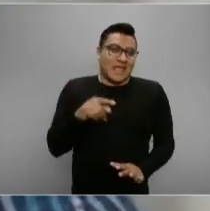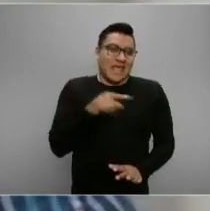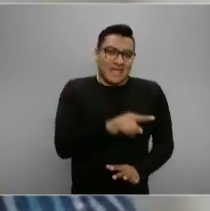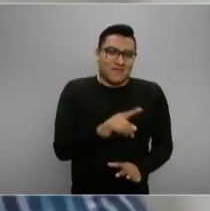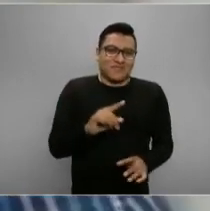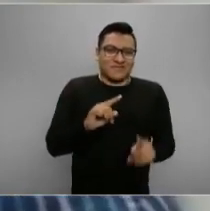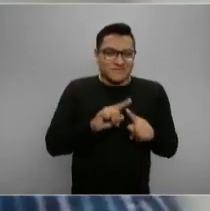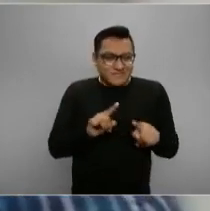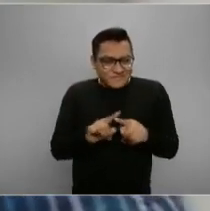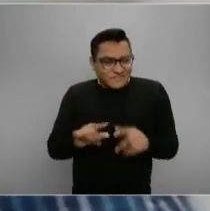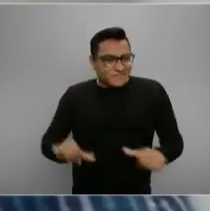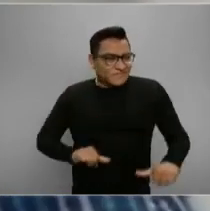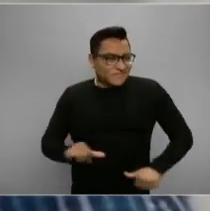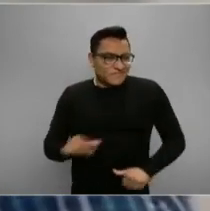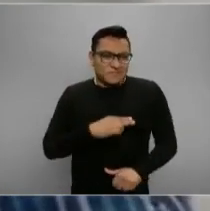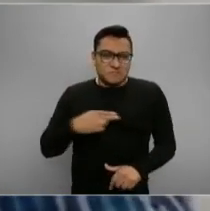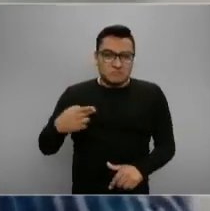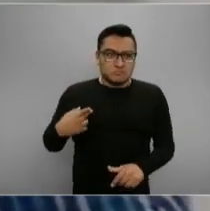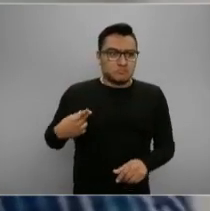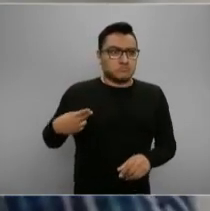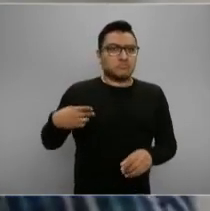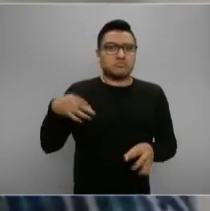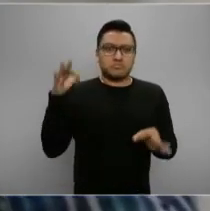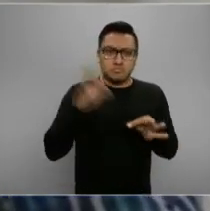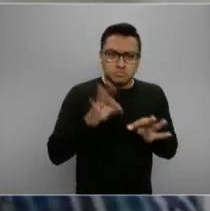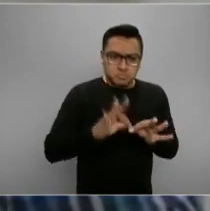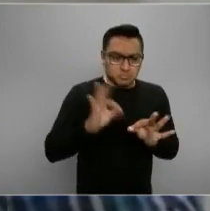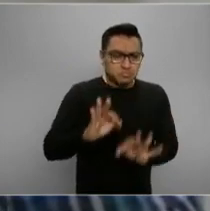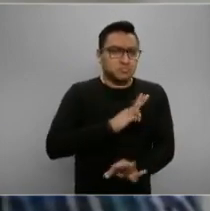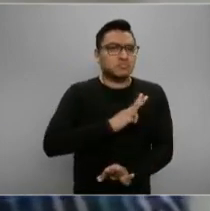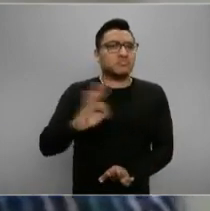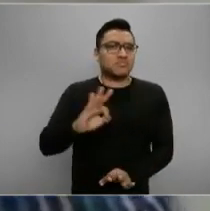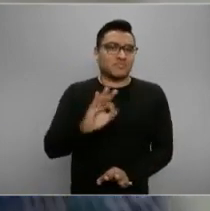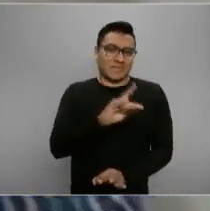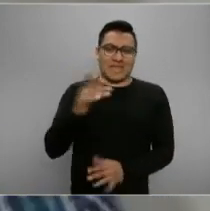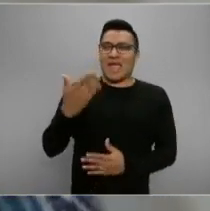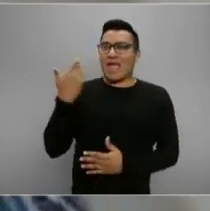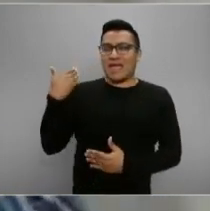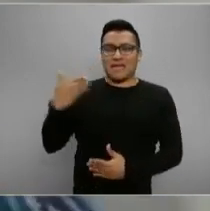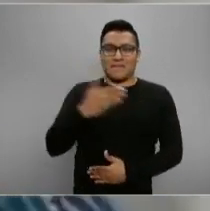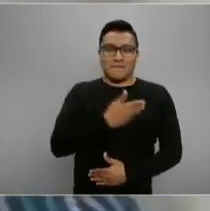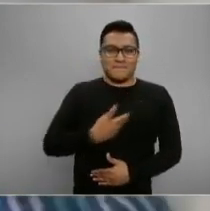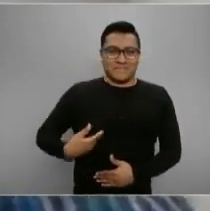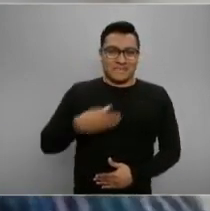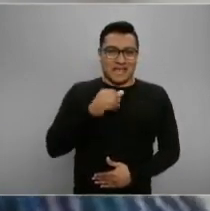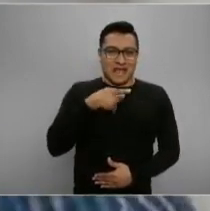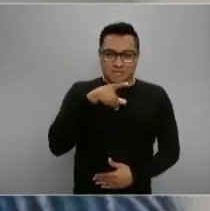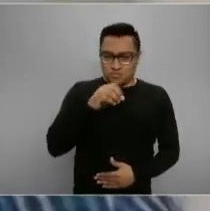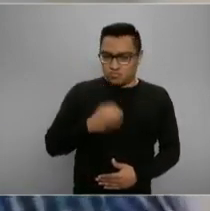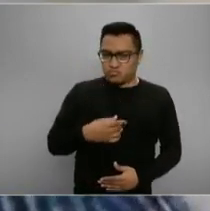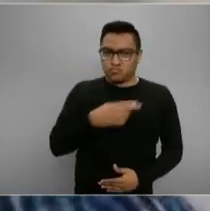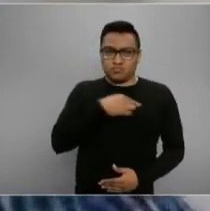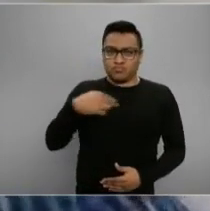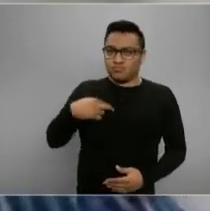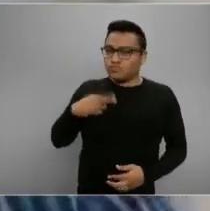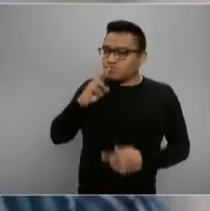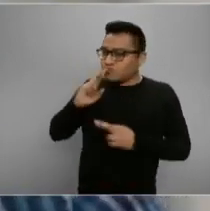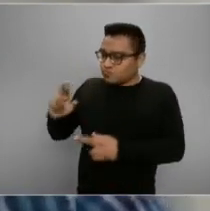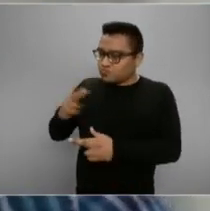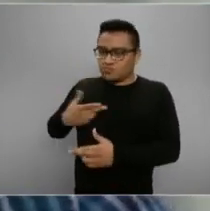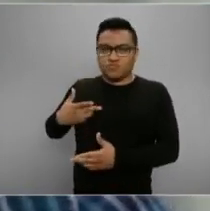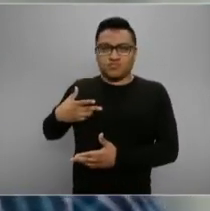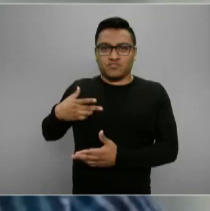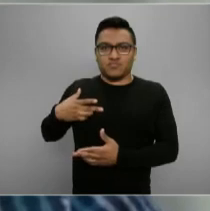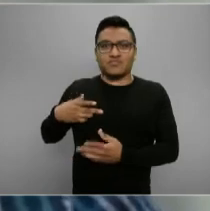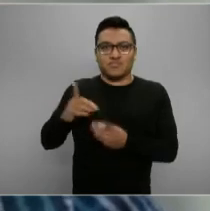estar mejorando para poder cumplir con lo que la solicitud por parte del presidente hoy en día. Poder llegar a 50